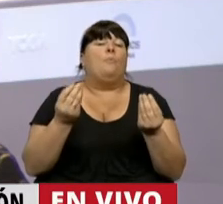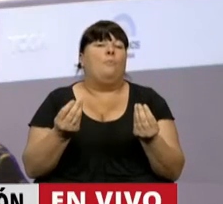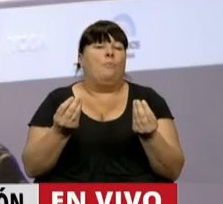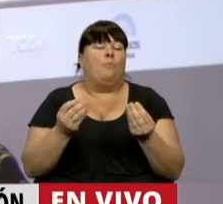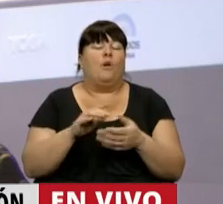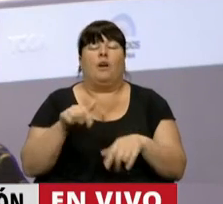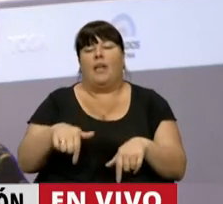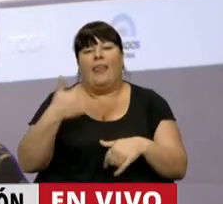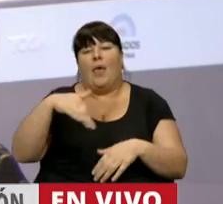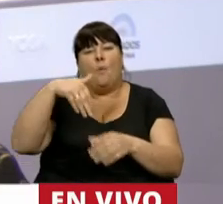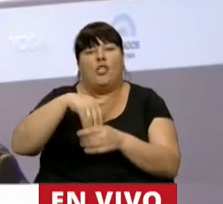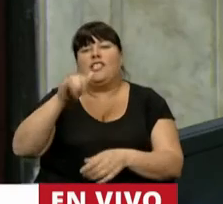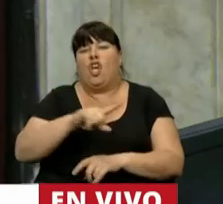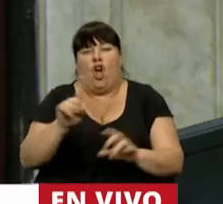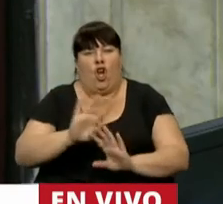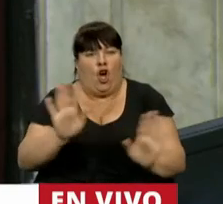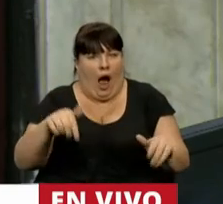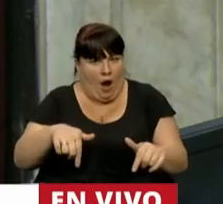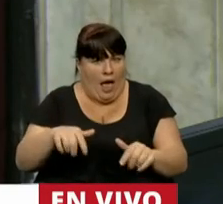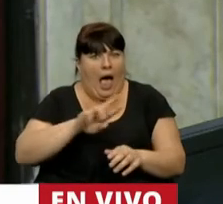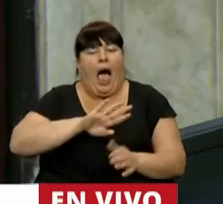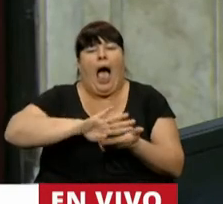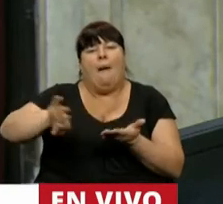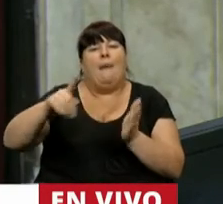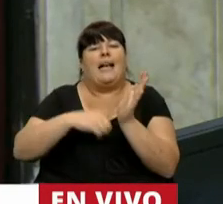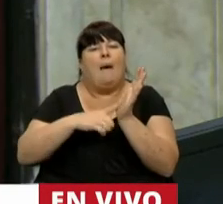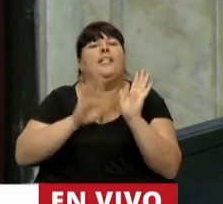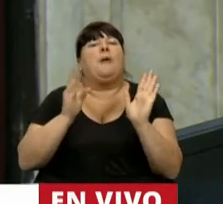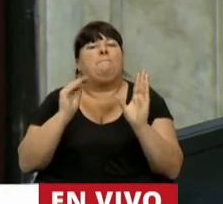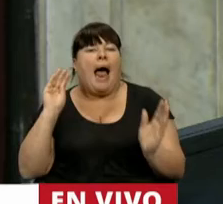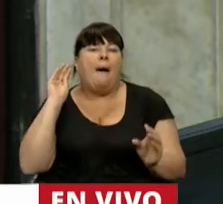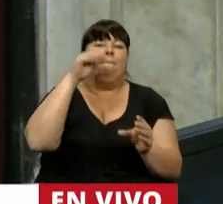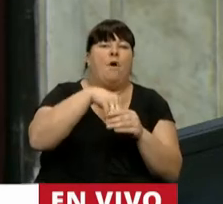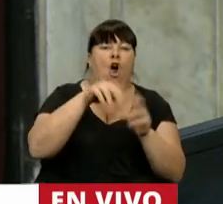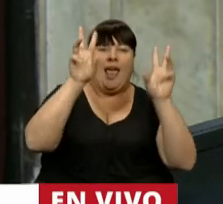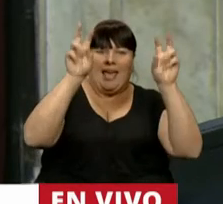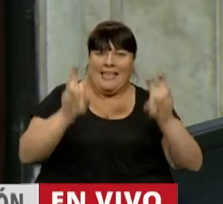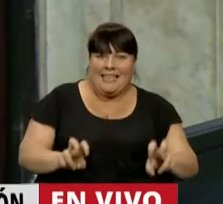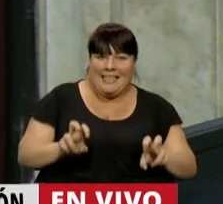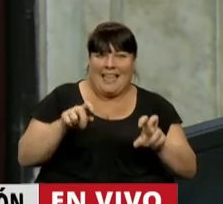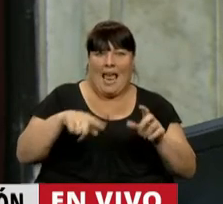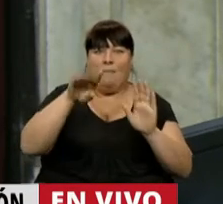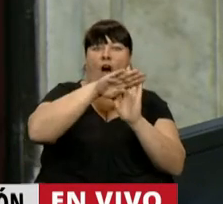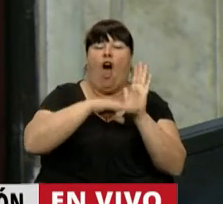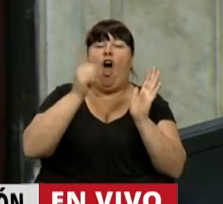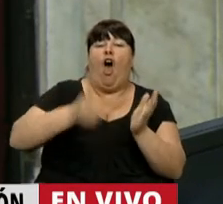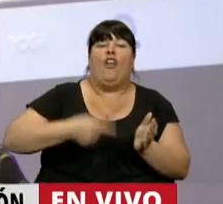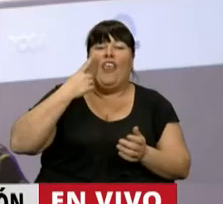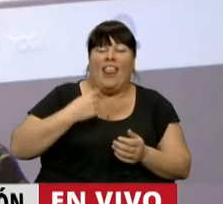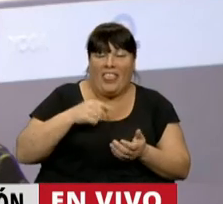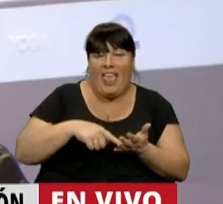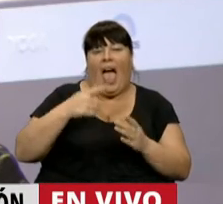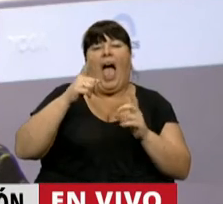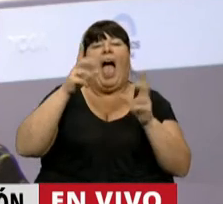de que estamos para votar o no un apartamento de reglamento para incorporar al temario del orden del día el